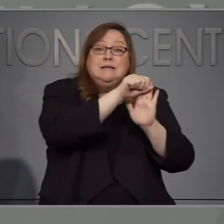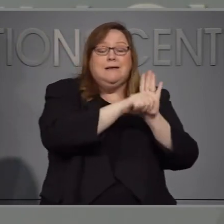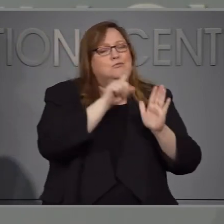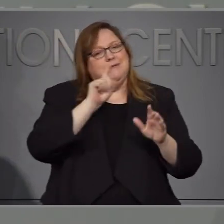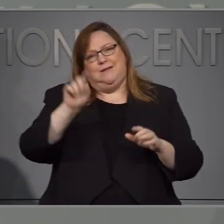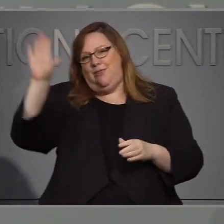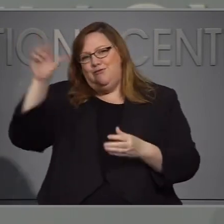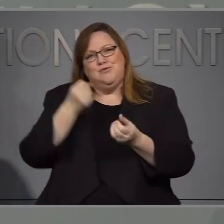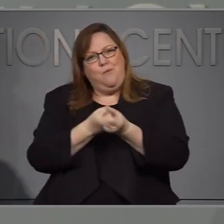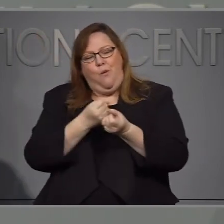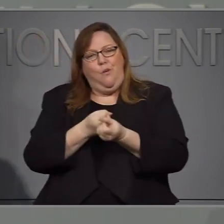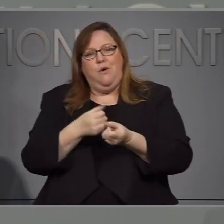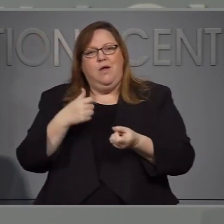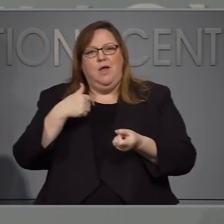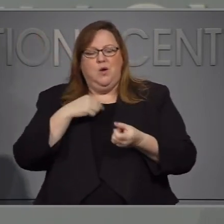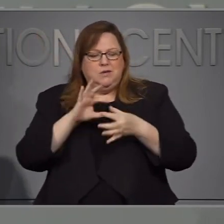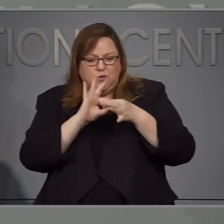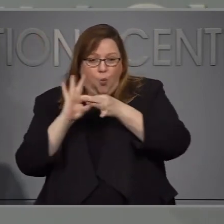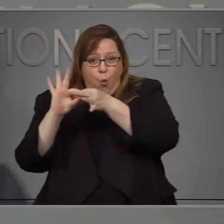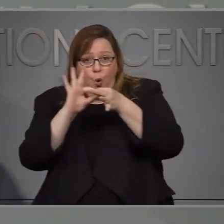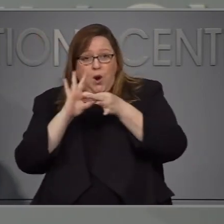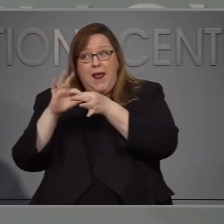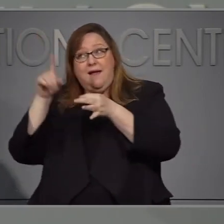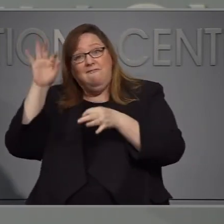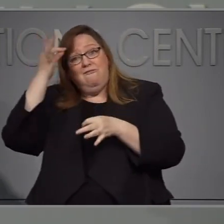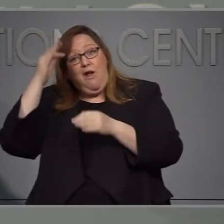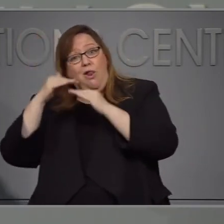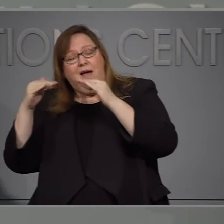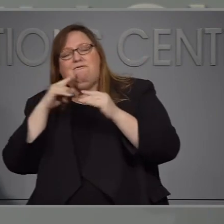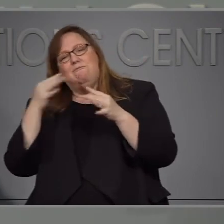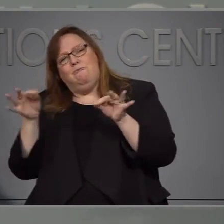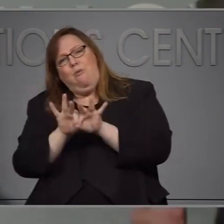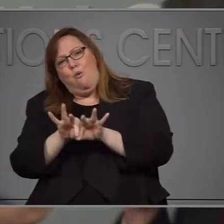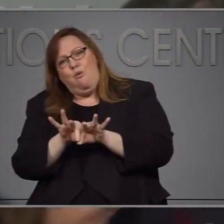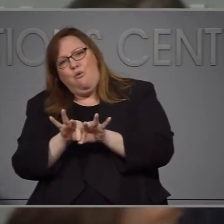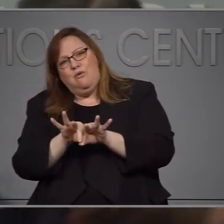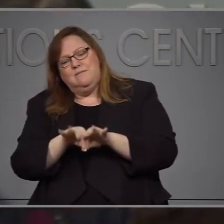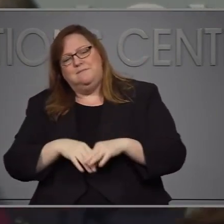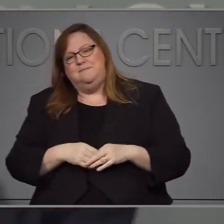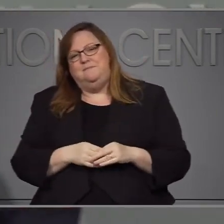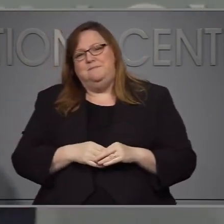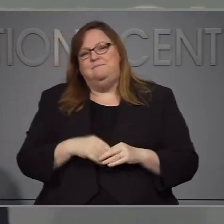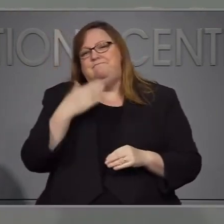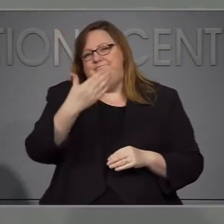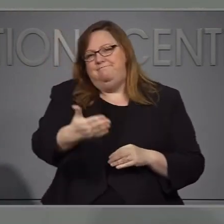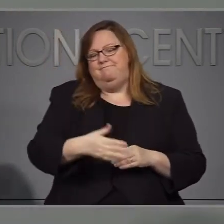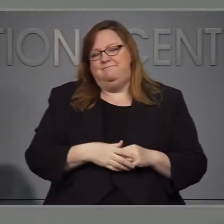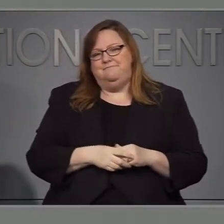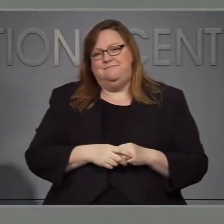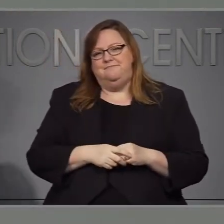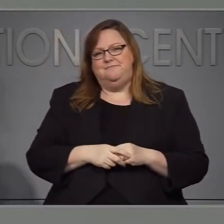estados están haciendo eso. En su propio estado y no a nivel federal. Gracias.